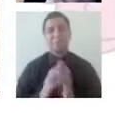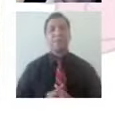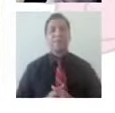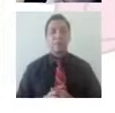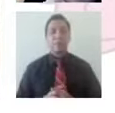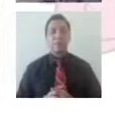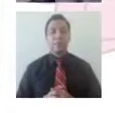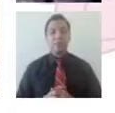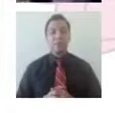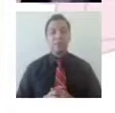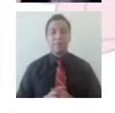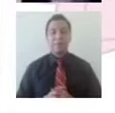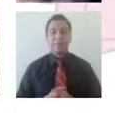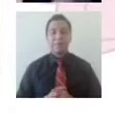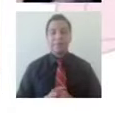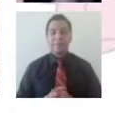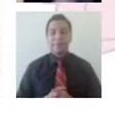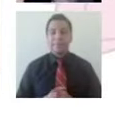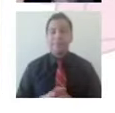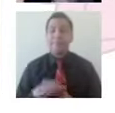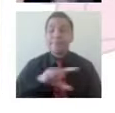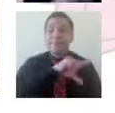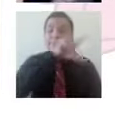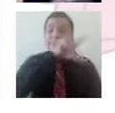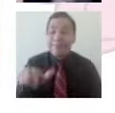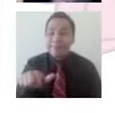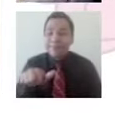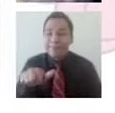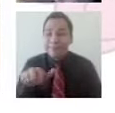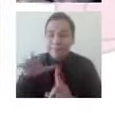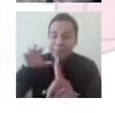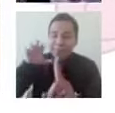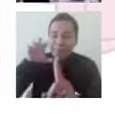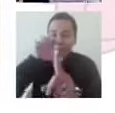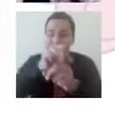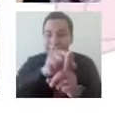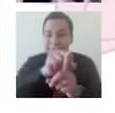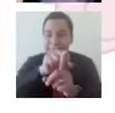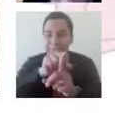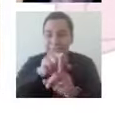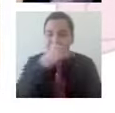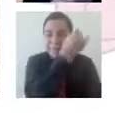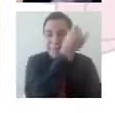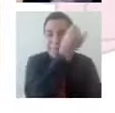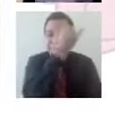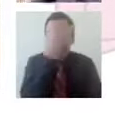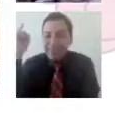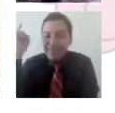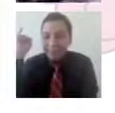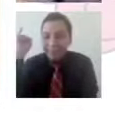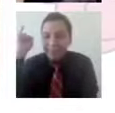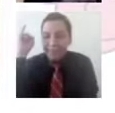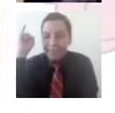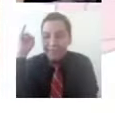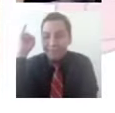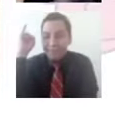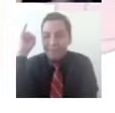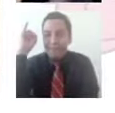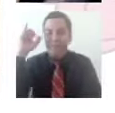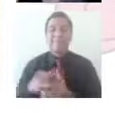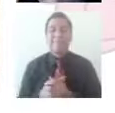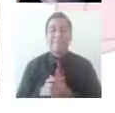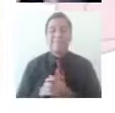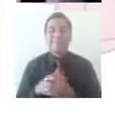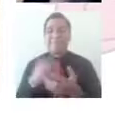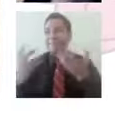Y entonces, si nosotros hacemos esta meta, esta analogía de un jardín, ¿no? El Parque México, por ejemplo, el